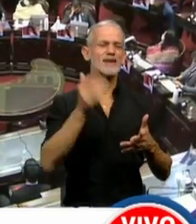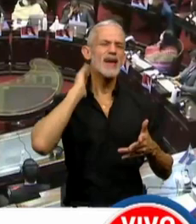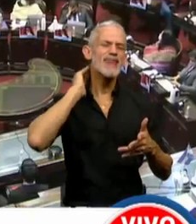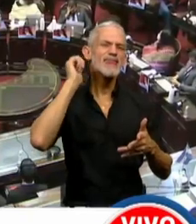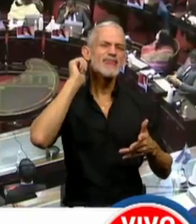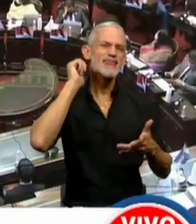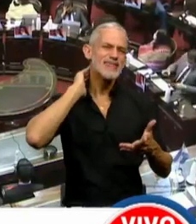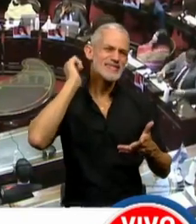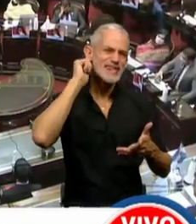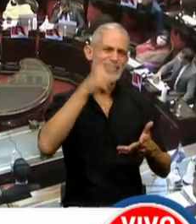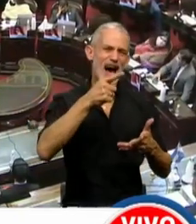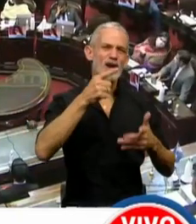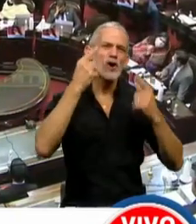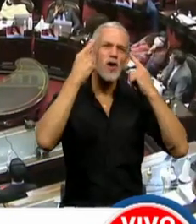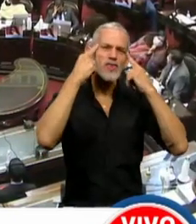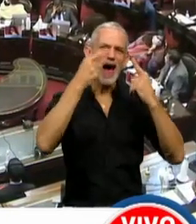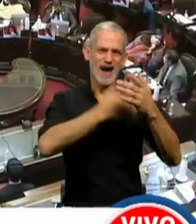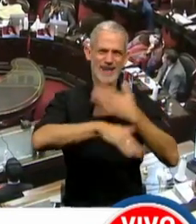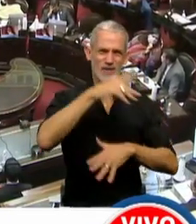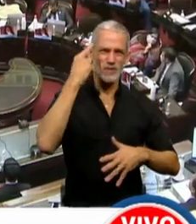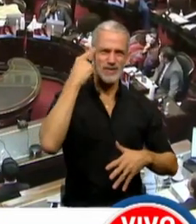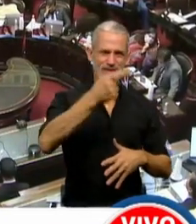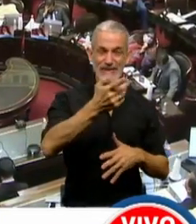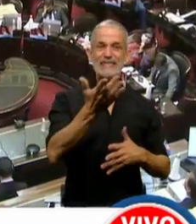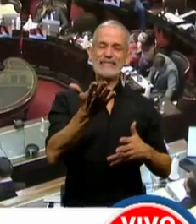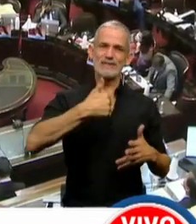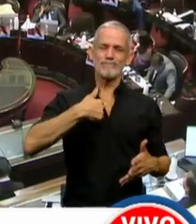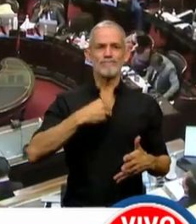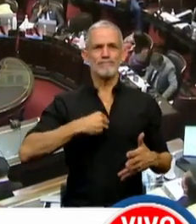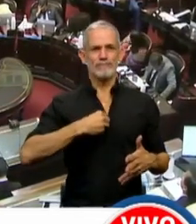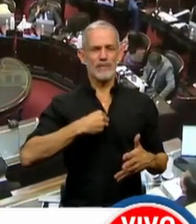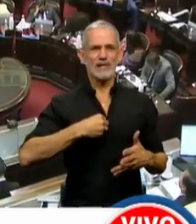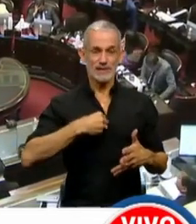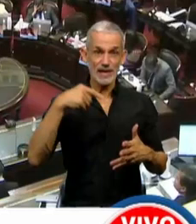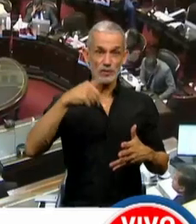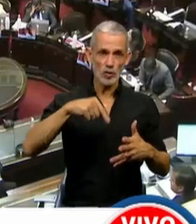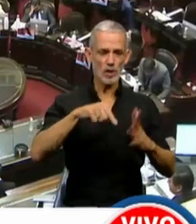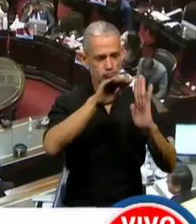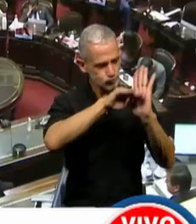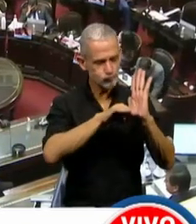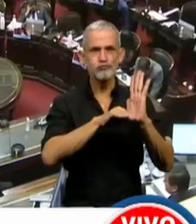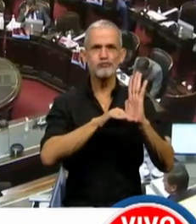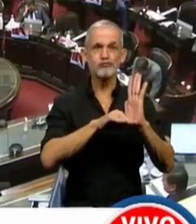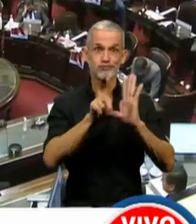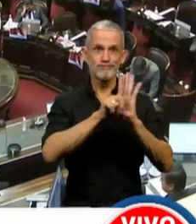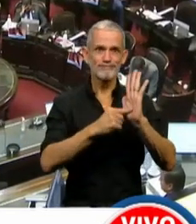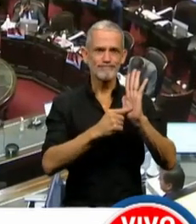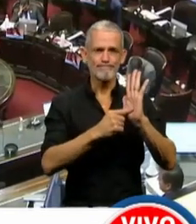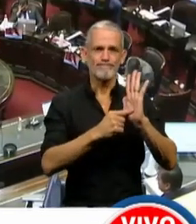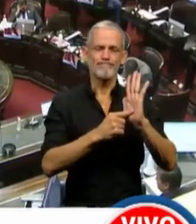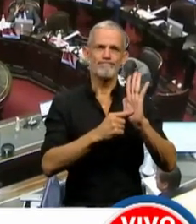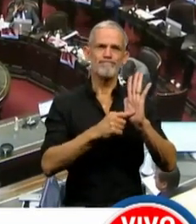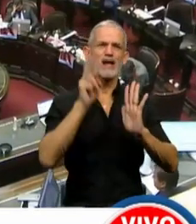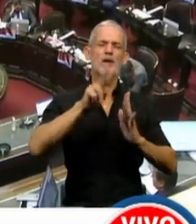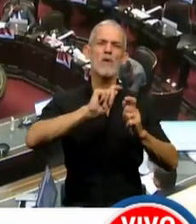años que tiene síndrome de Downey y siento que en esta norma se visualiza un cambio